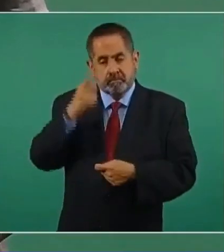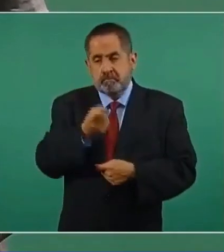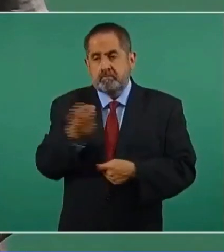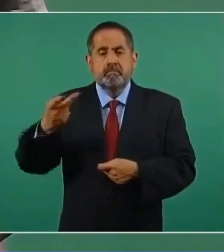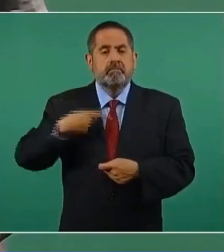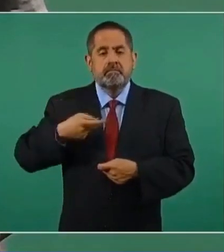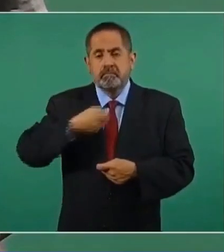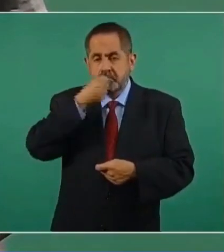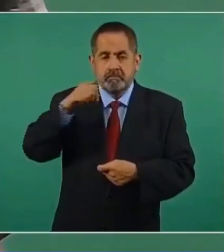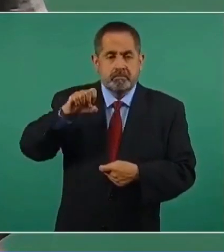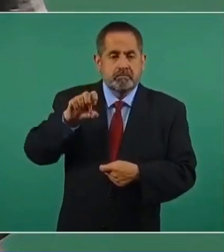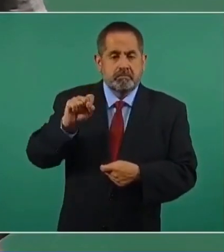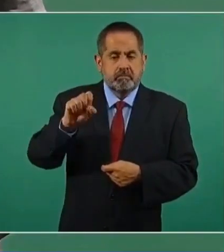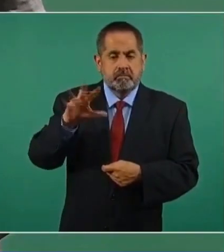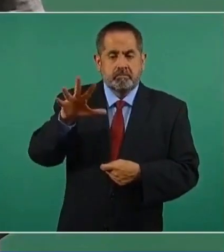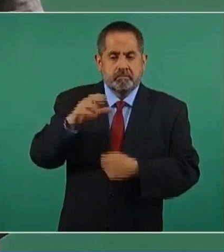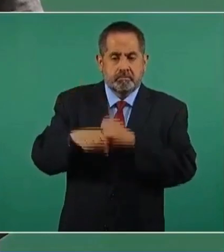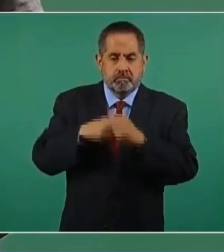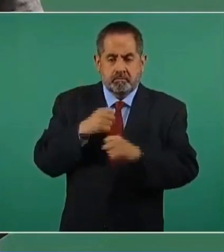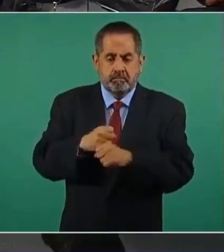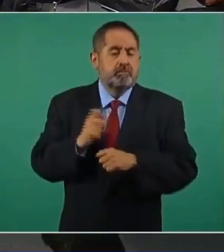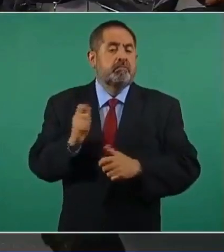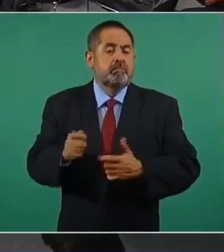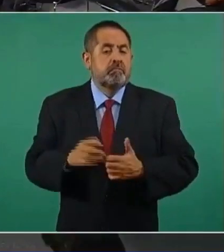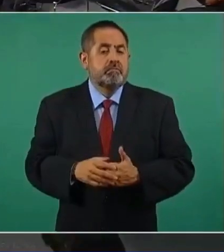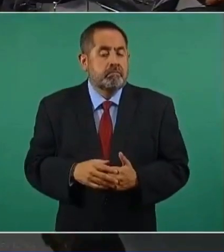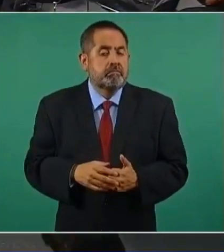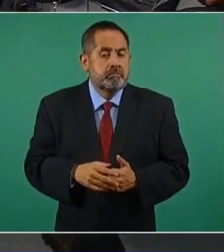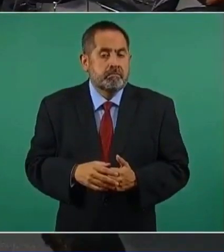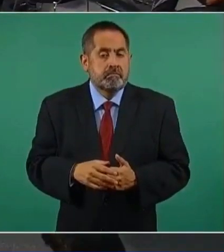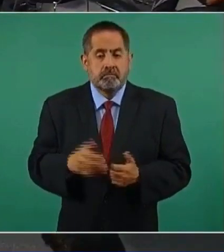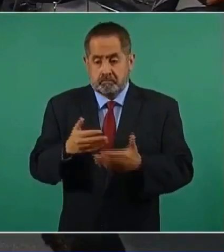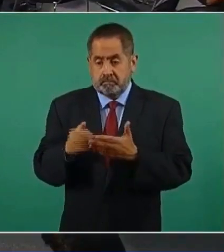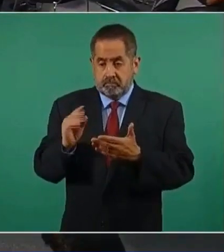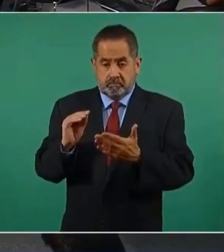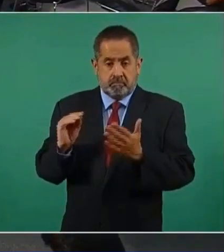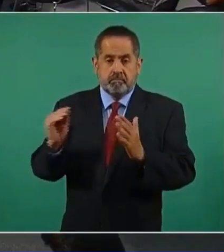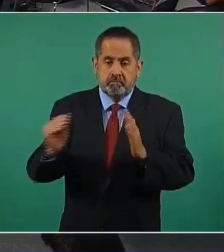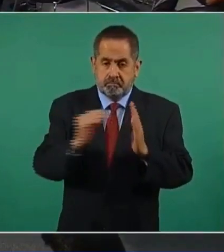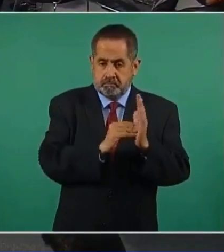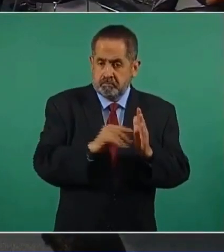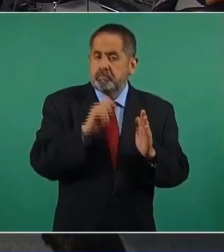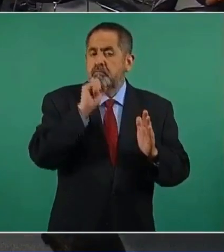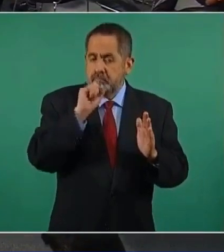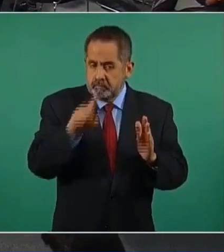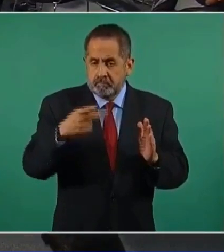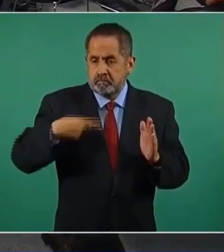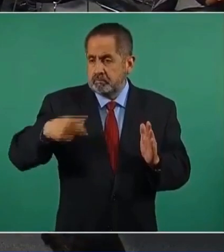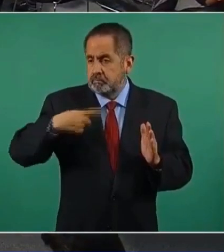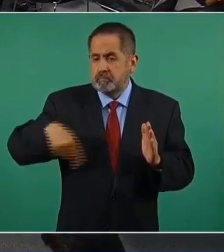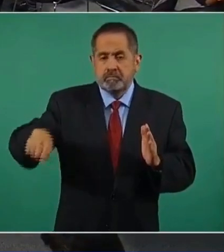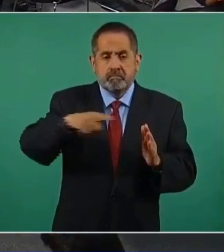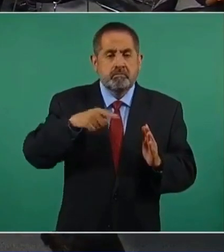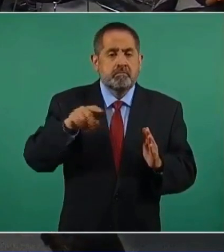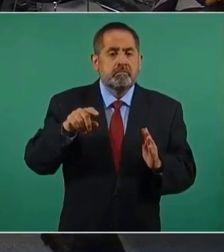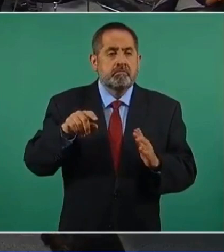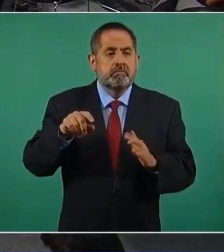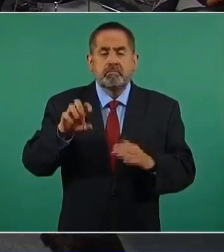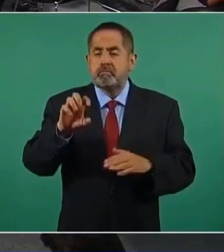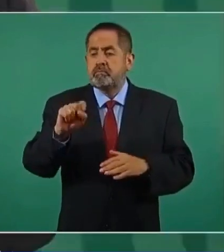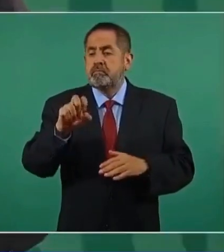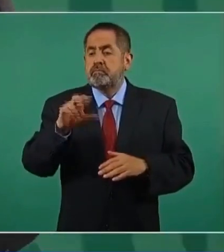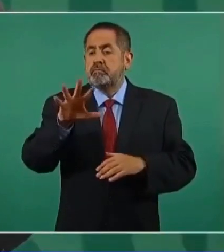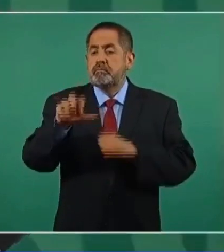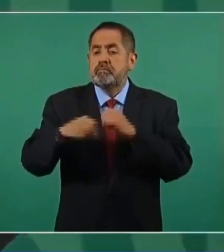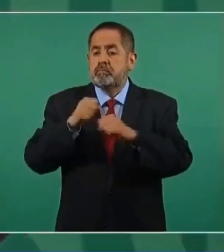años, porque ahora el programa va a incluir también a los mayores